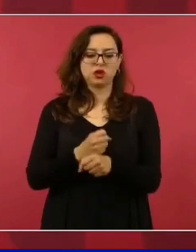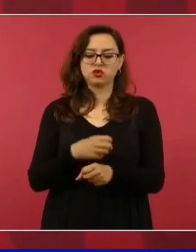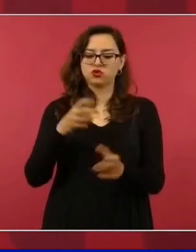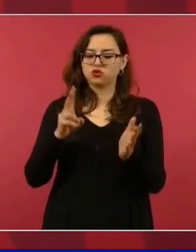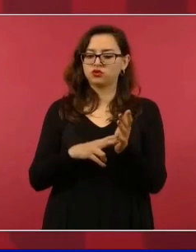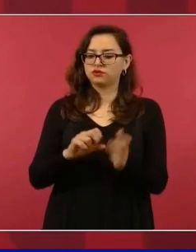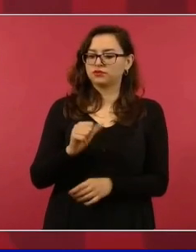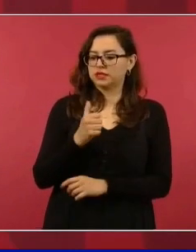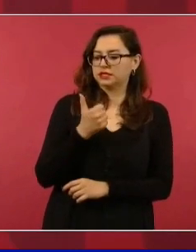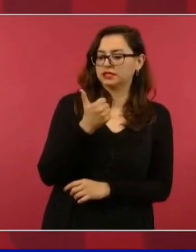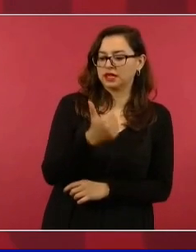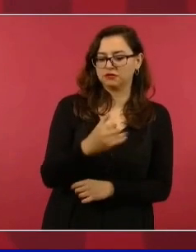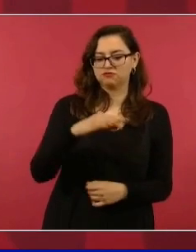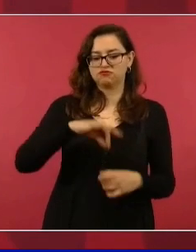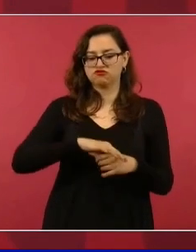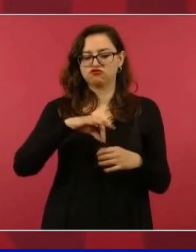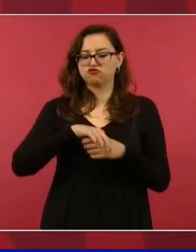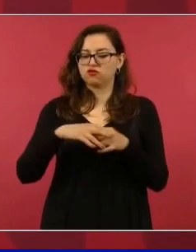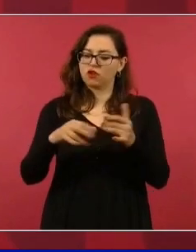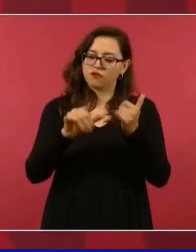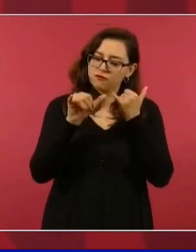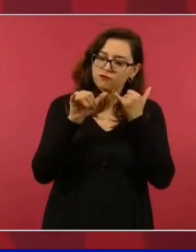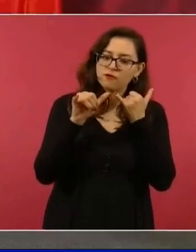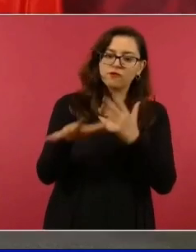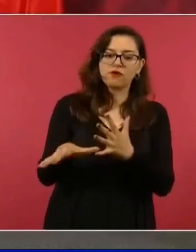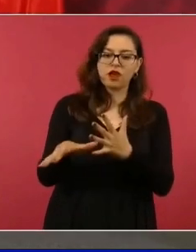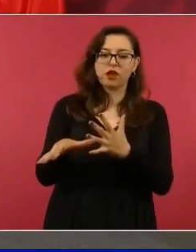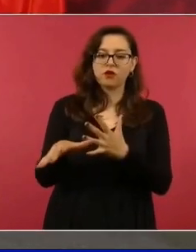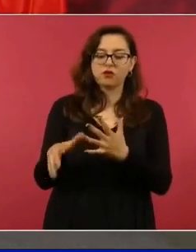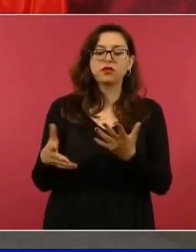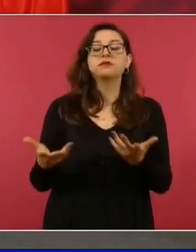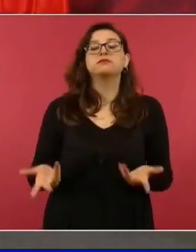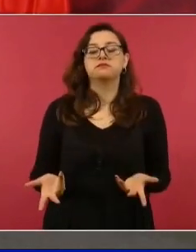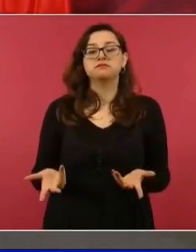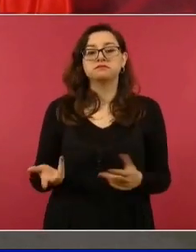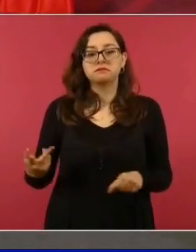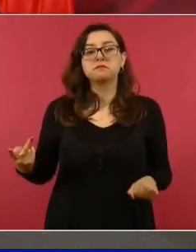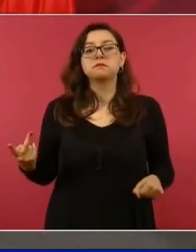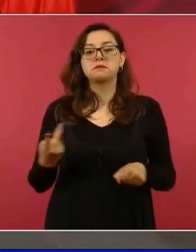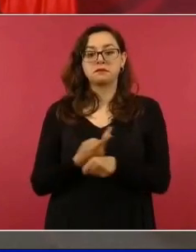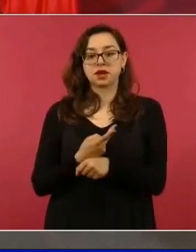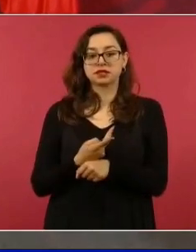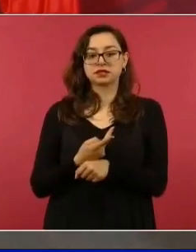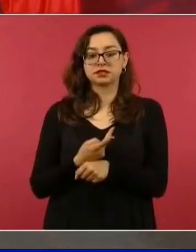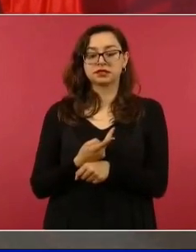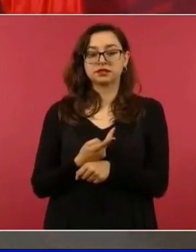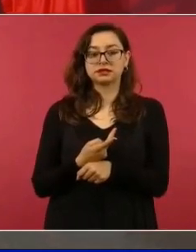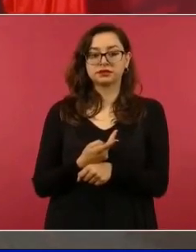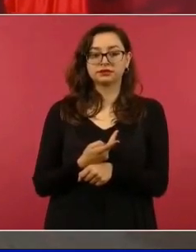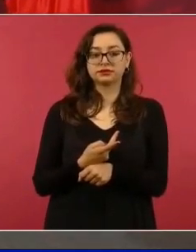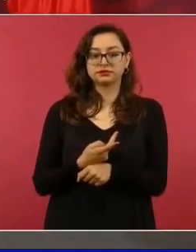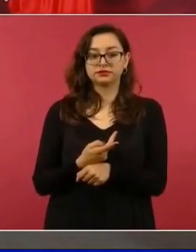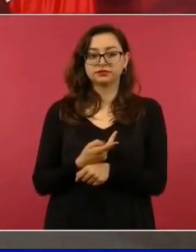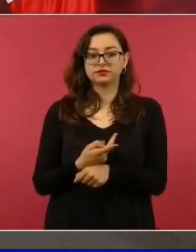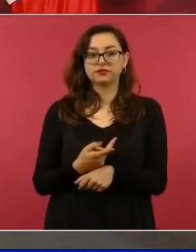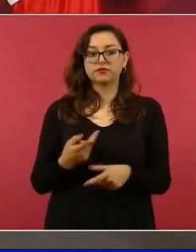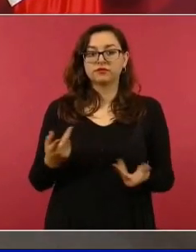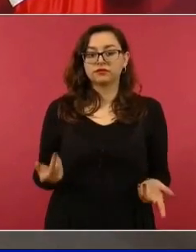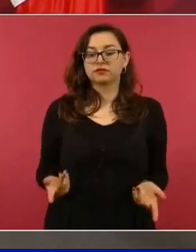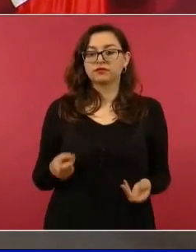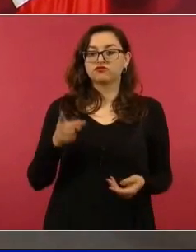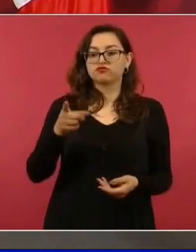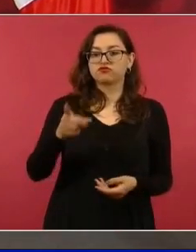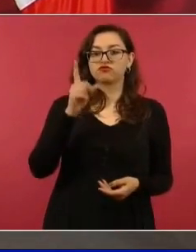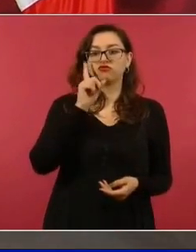como pago a la maestra del Issste